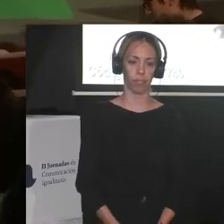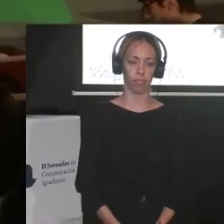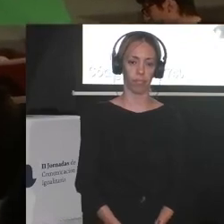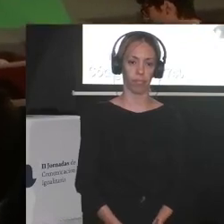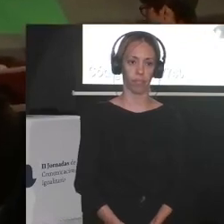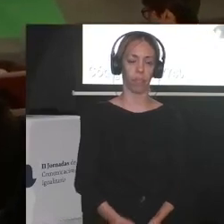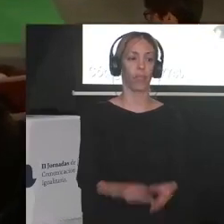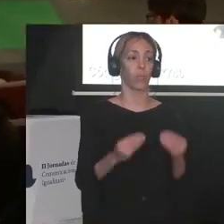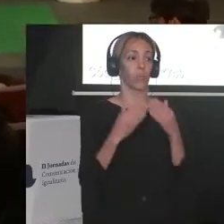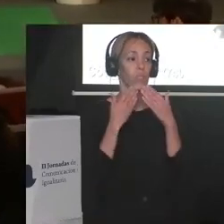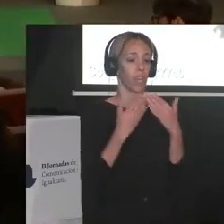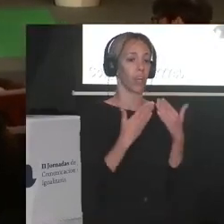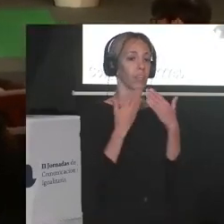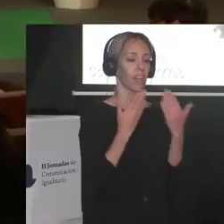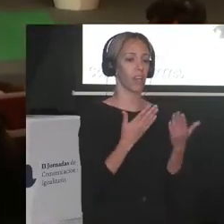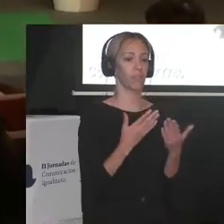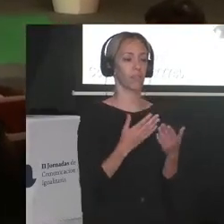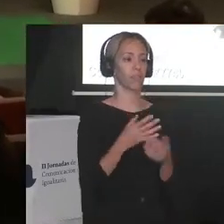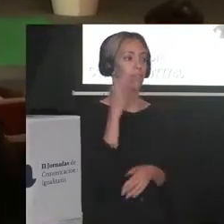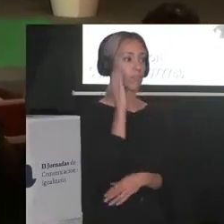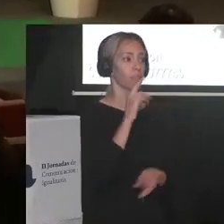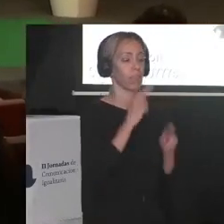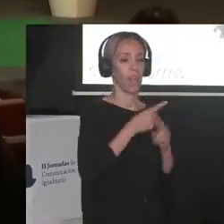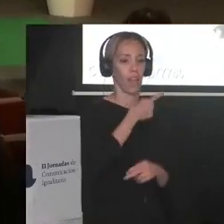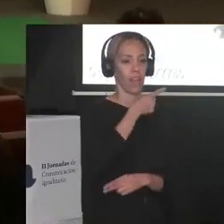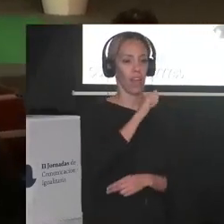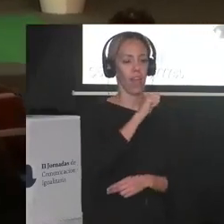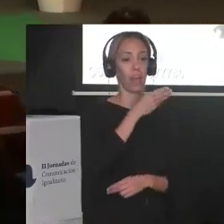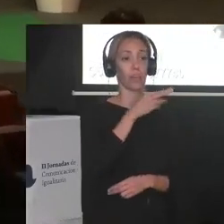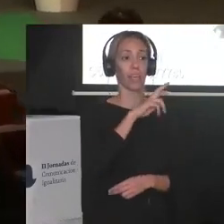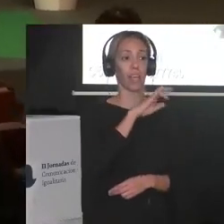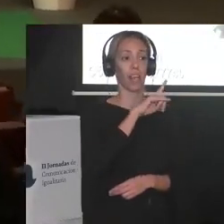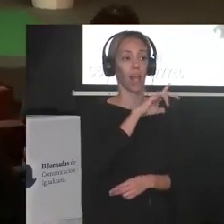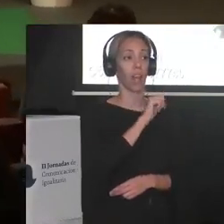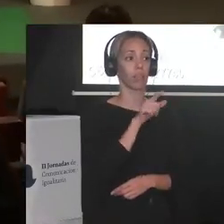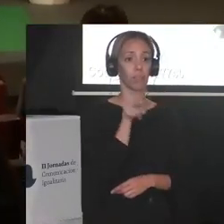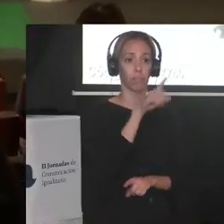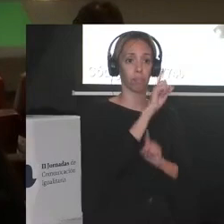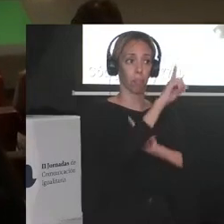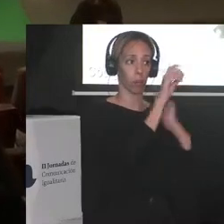muchísimas gracias Gabriela hay preguntas por ahí para Gabriela